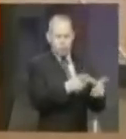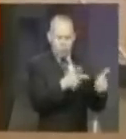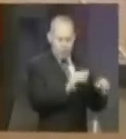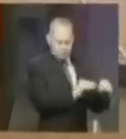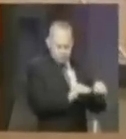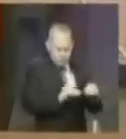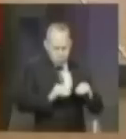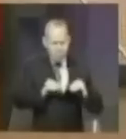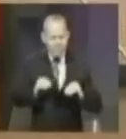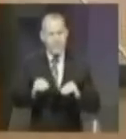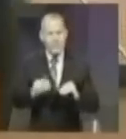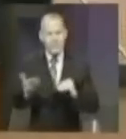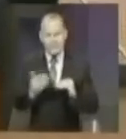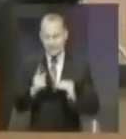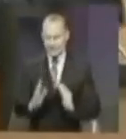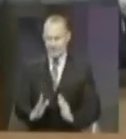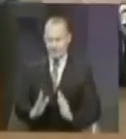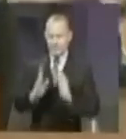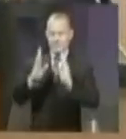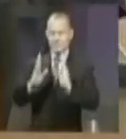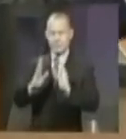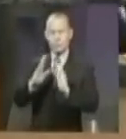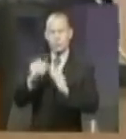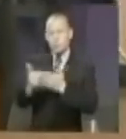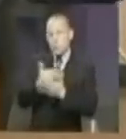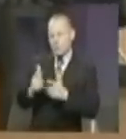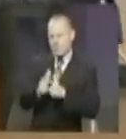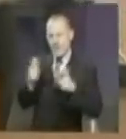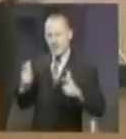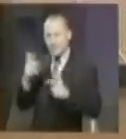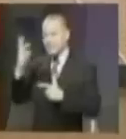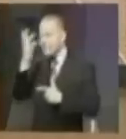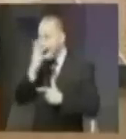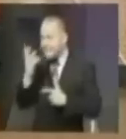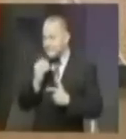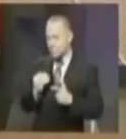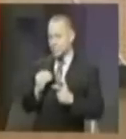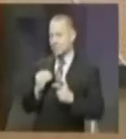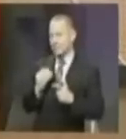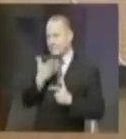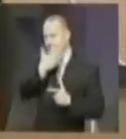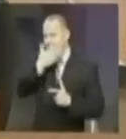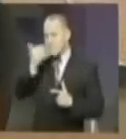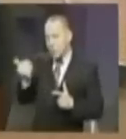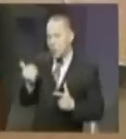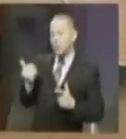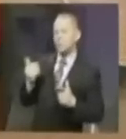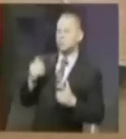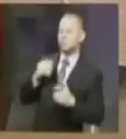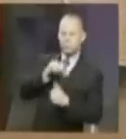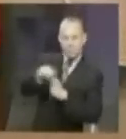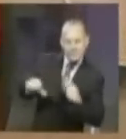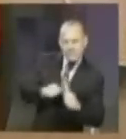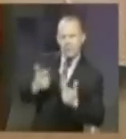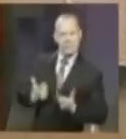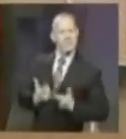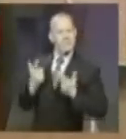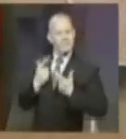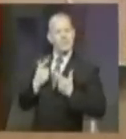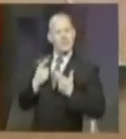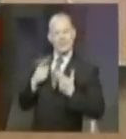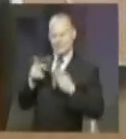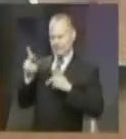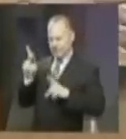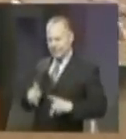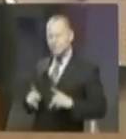facilitar que esa estructura se construya una estructura nueva, más grande, más bonita, con más facilidades comerciales o de vivienda. Donde esa residente